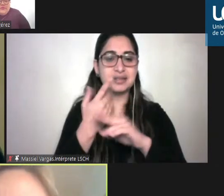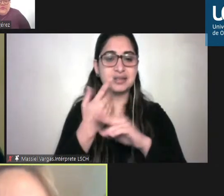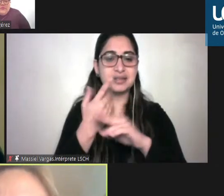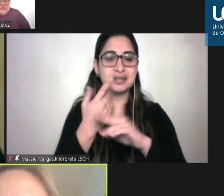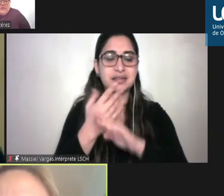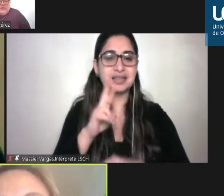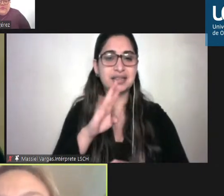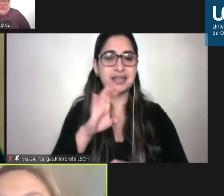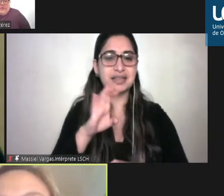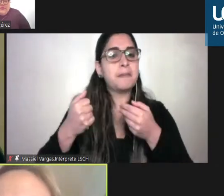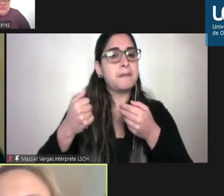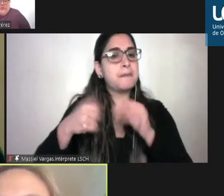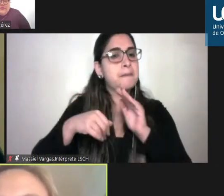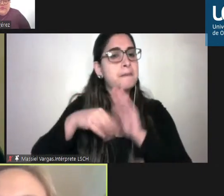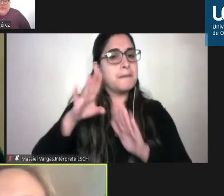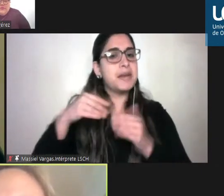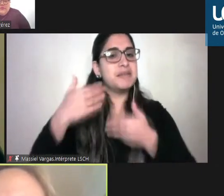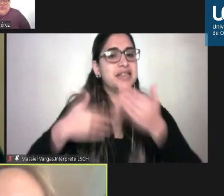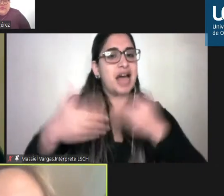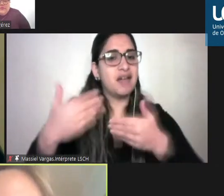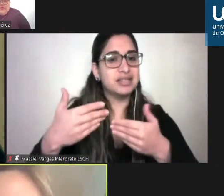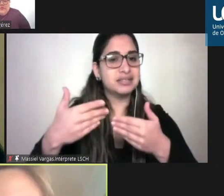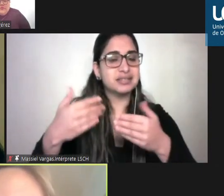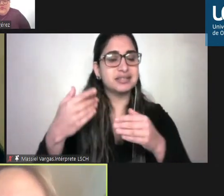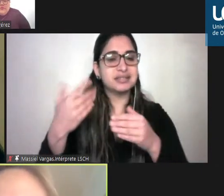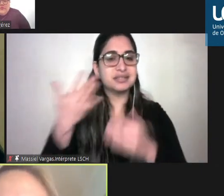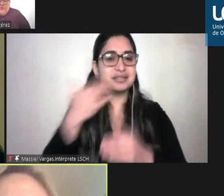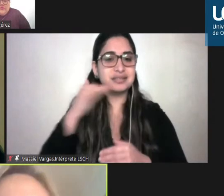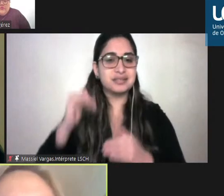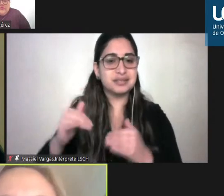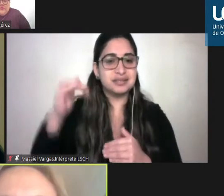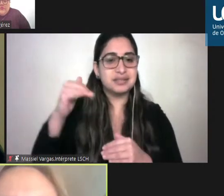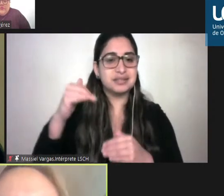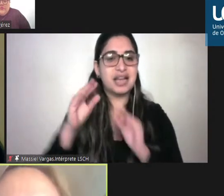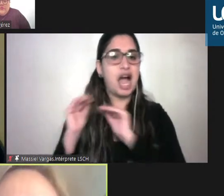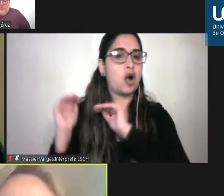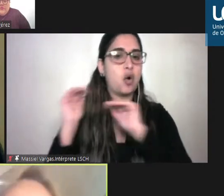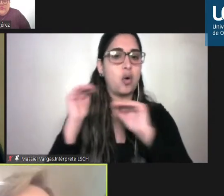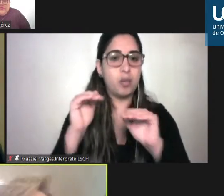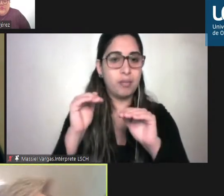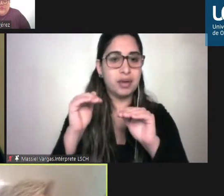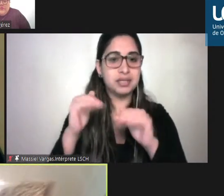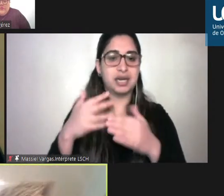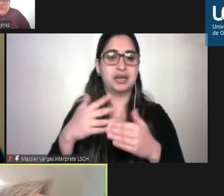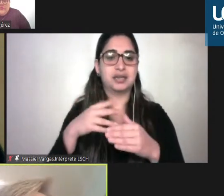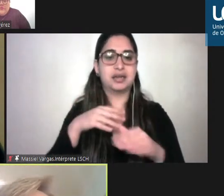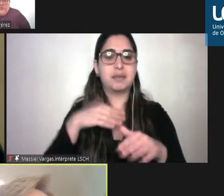y avanzar y acompañar estos procesos de inclusión. Gracias querida Georgina.